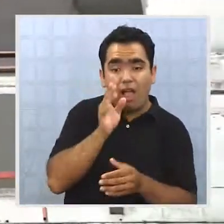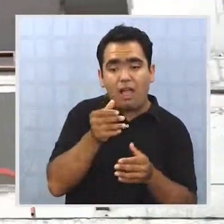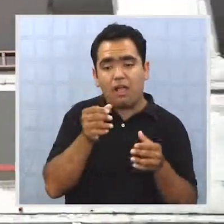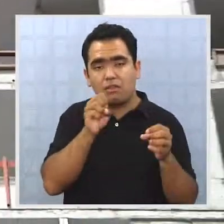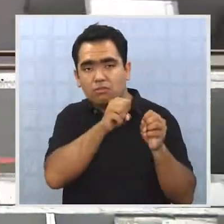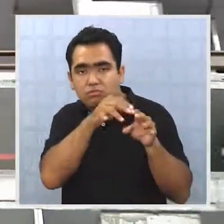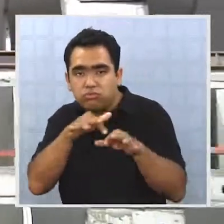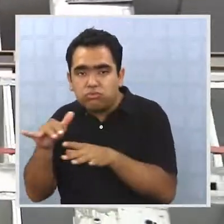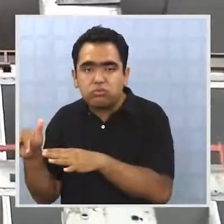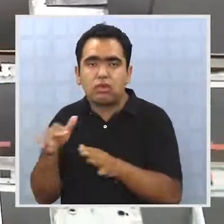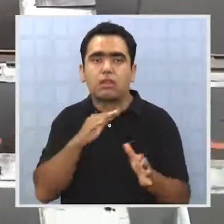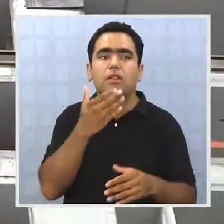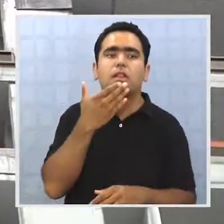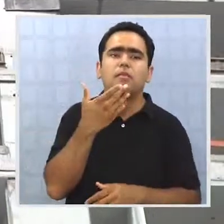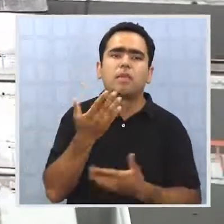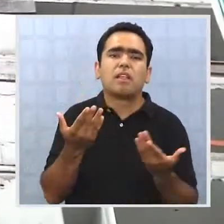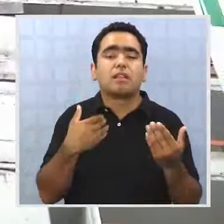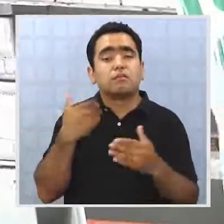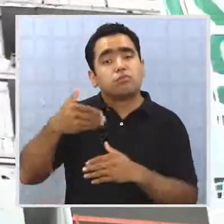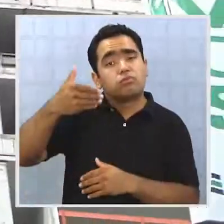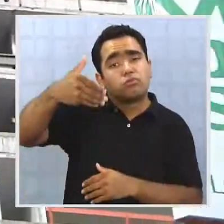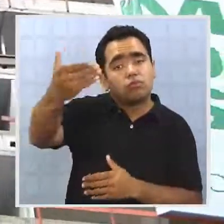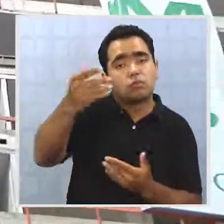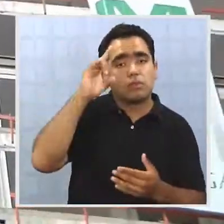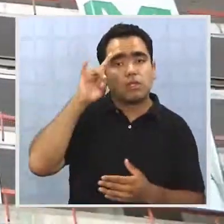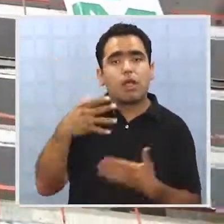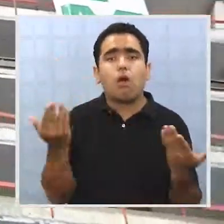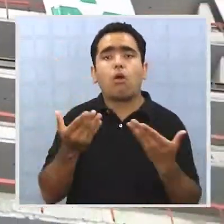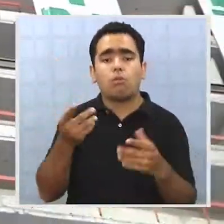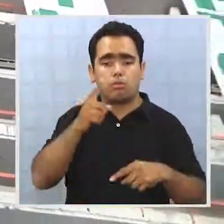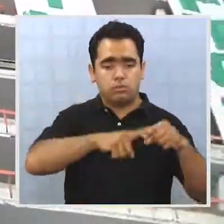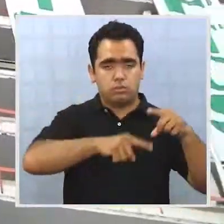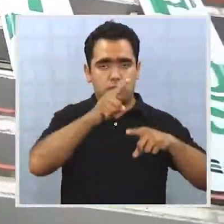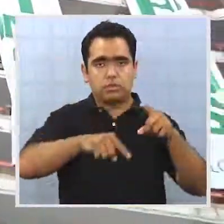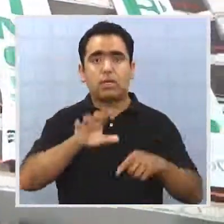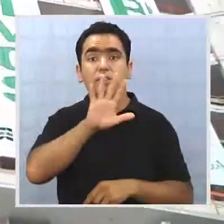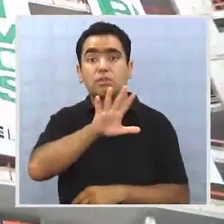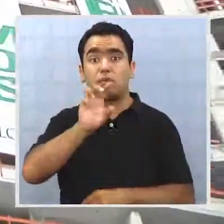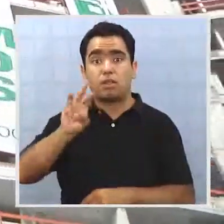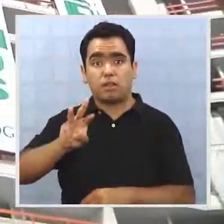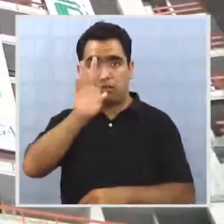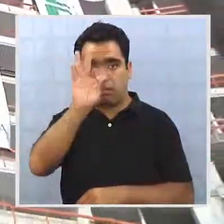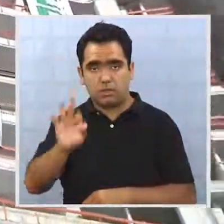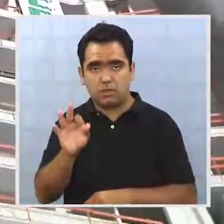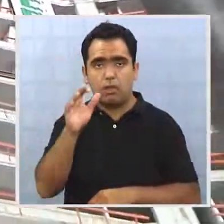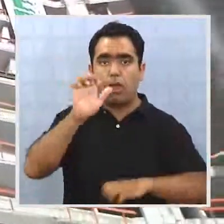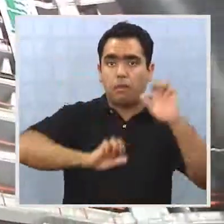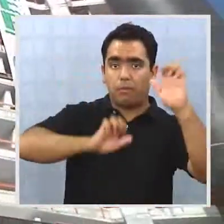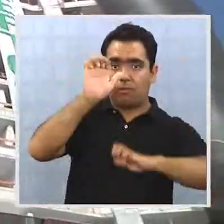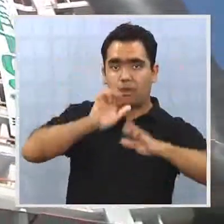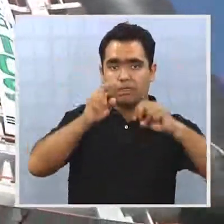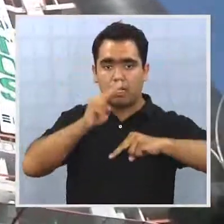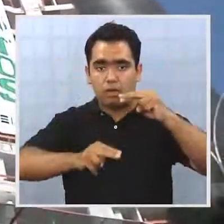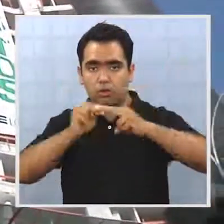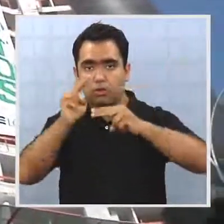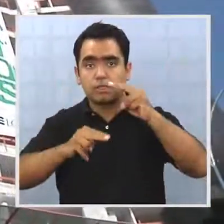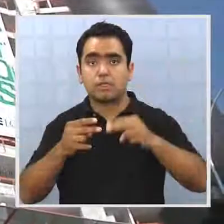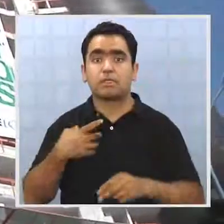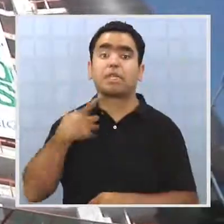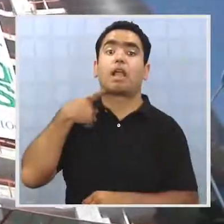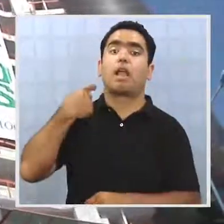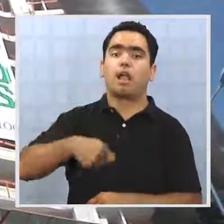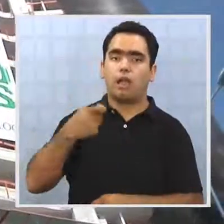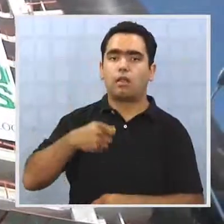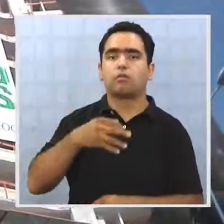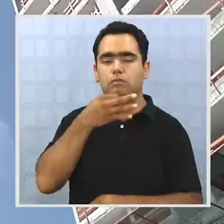cómo se resuelve con los años el costo de los suelos en Tarapacá, tema que el 53% de las empresas inmobiliarias aseguran seguirán